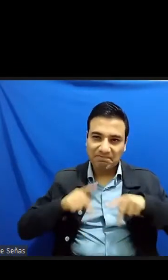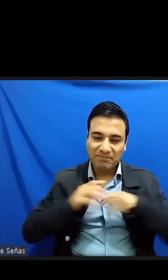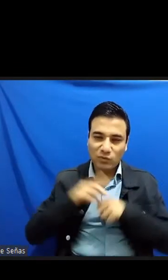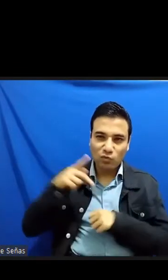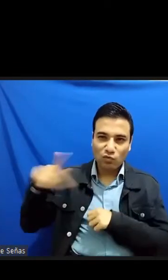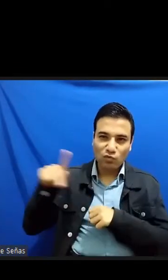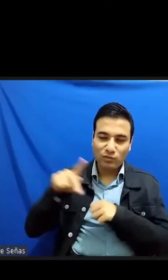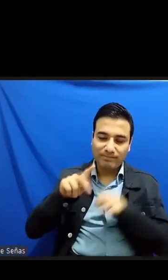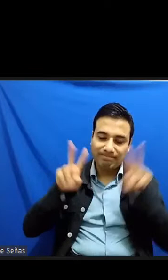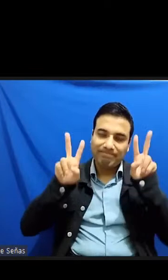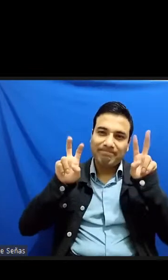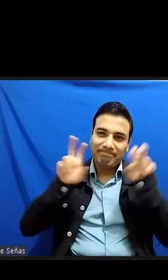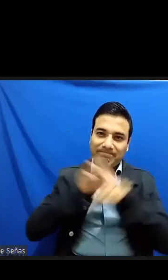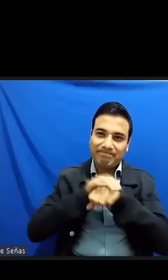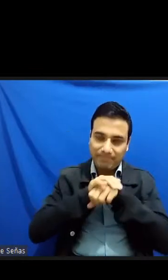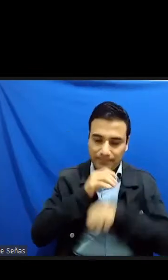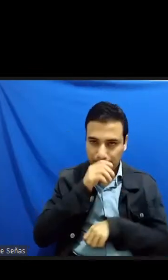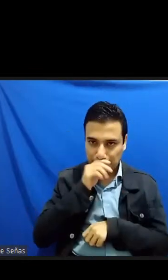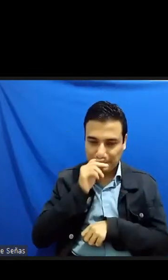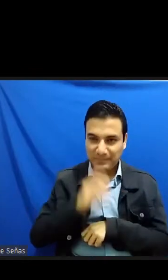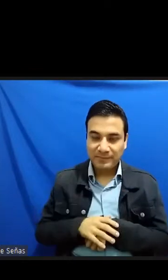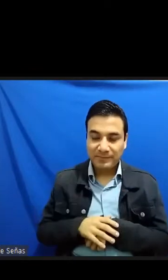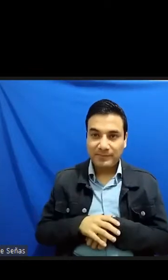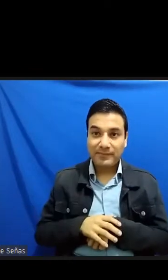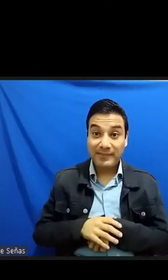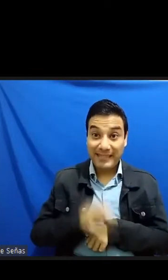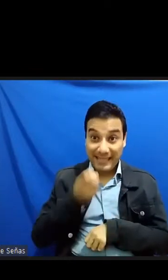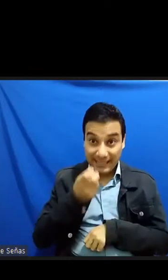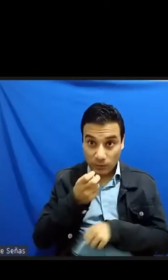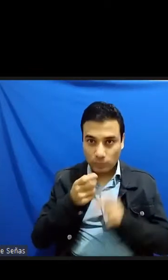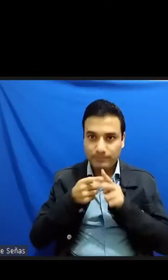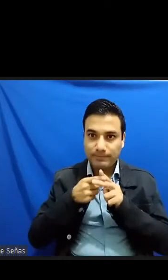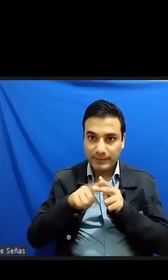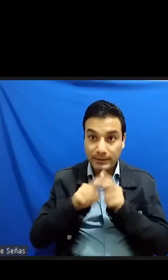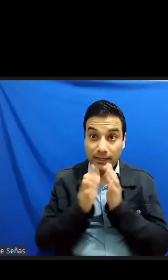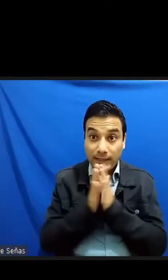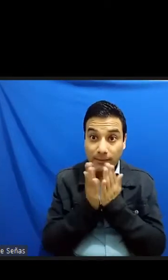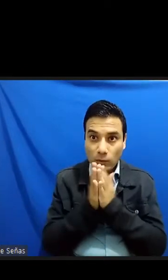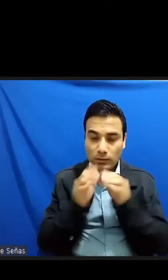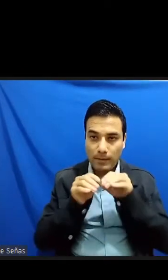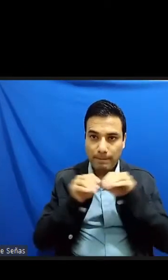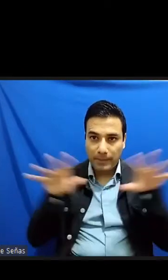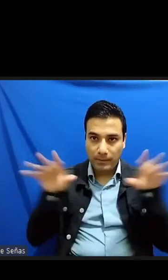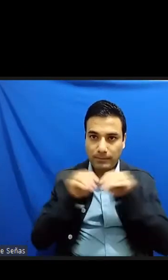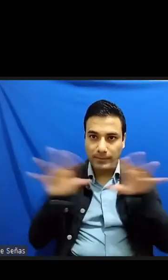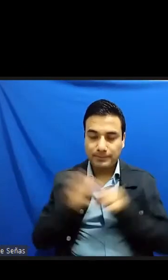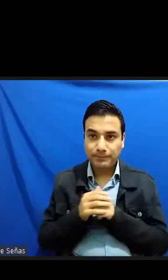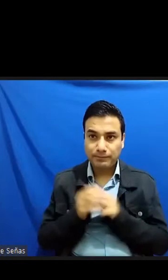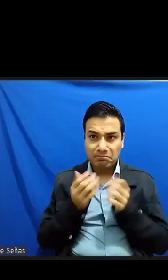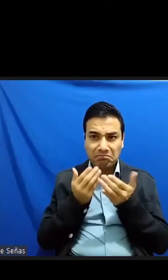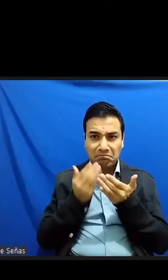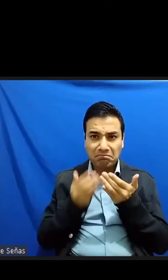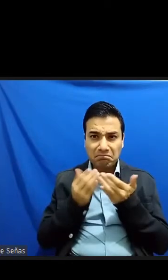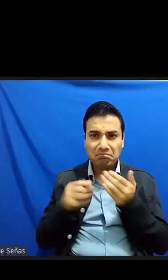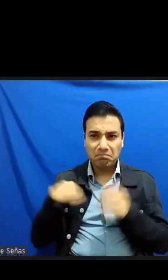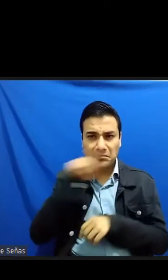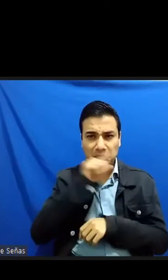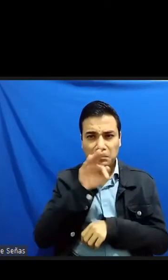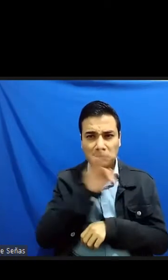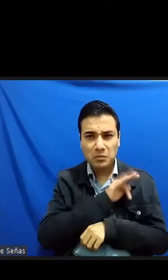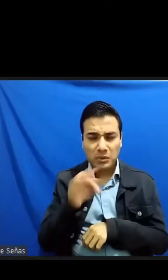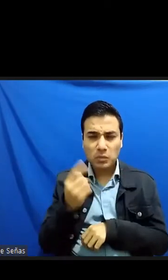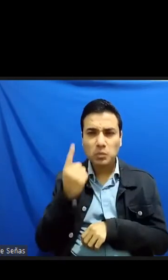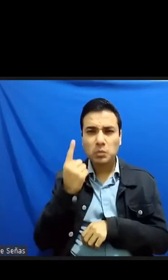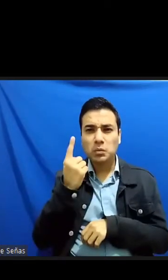aparecieron los primeros libros editados por el autor aún es posible encontrar algún que otro